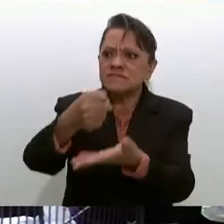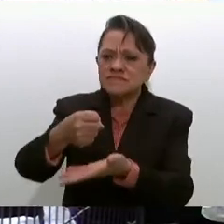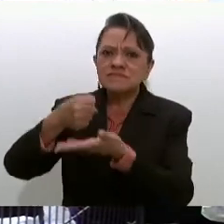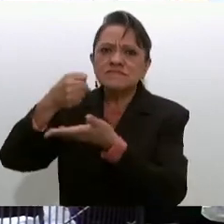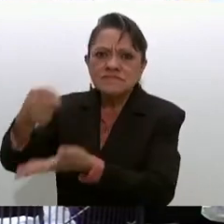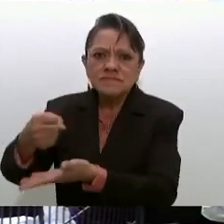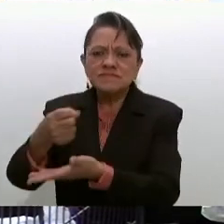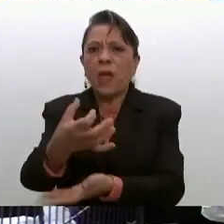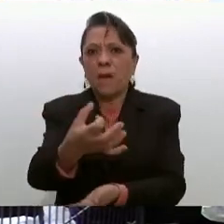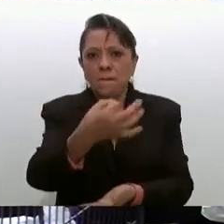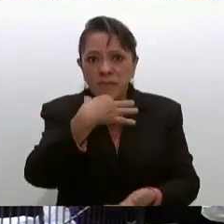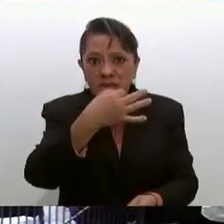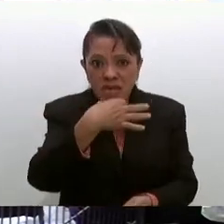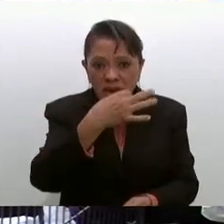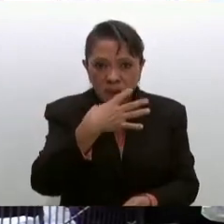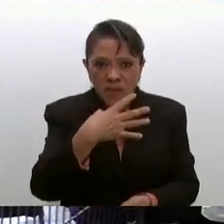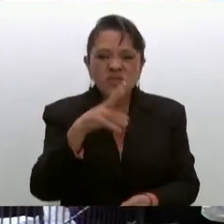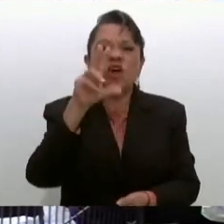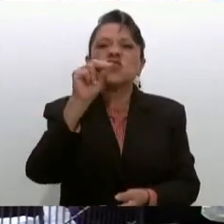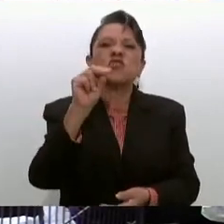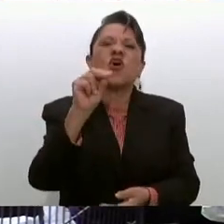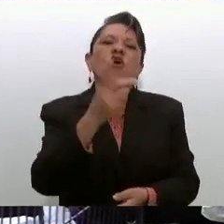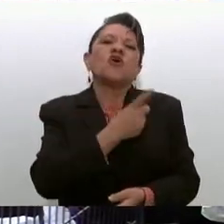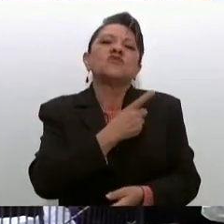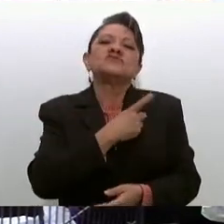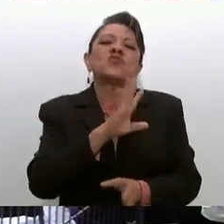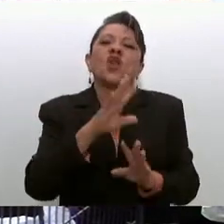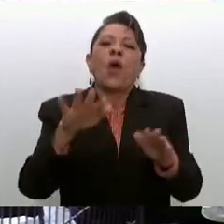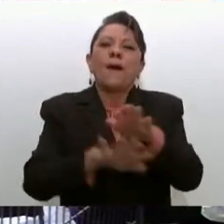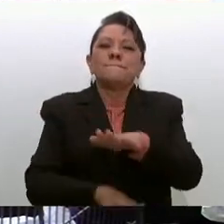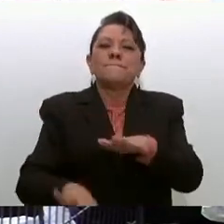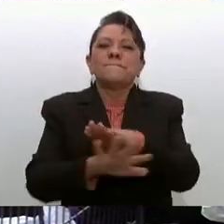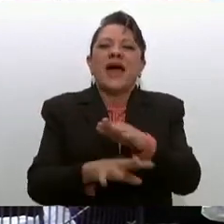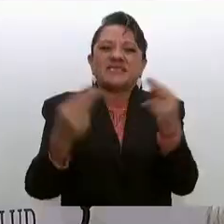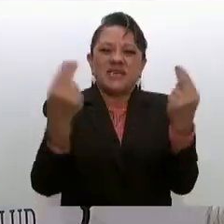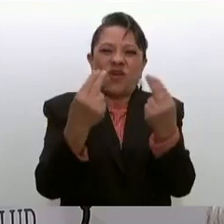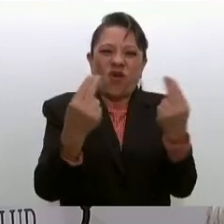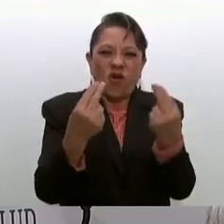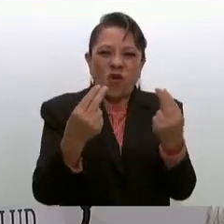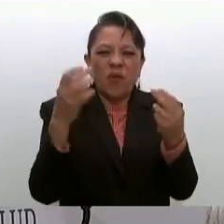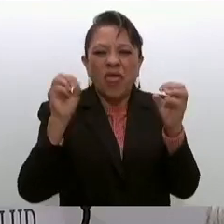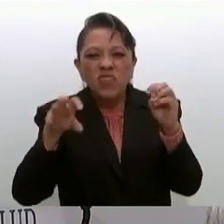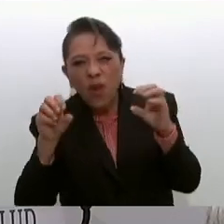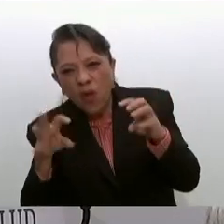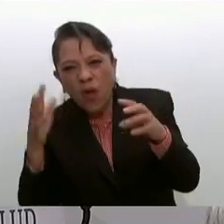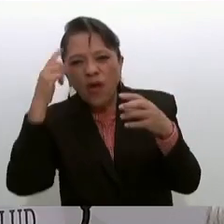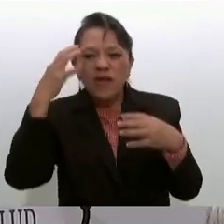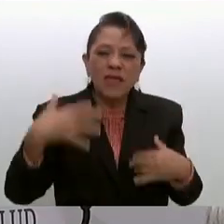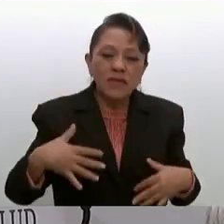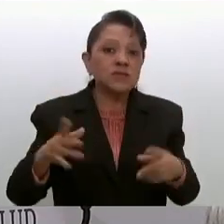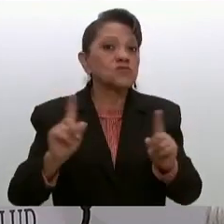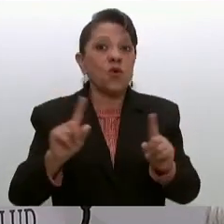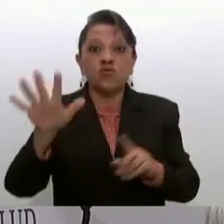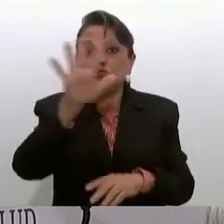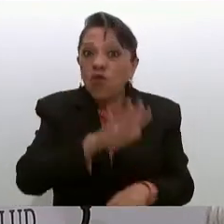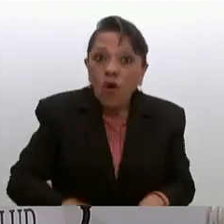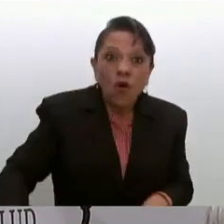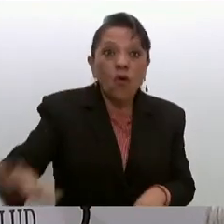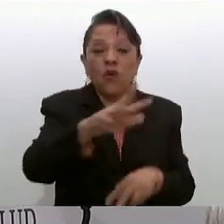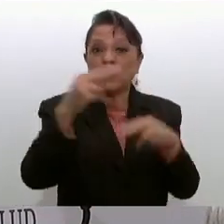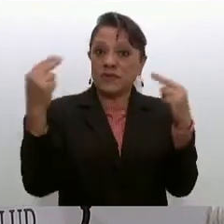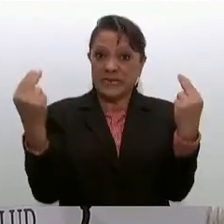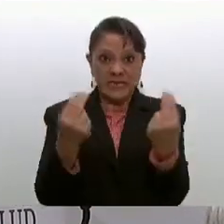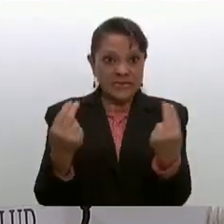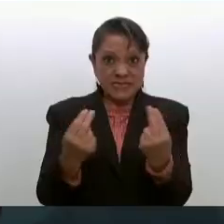sólo el llamado cuadro básico sino todos los medicamentos que se requieren y